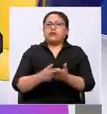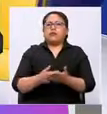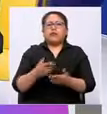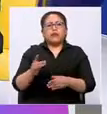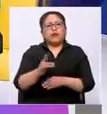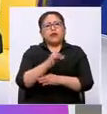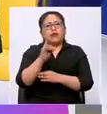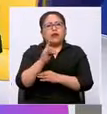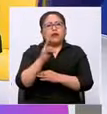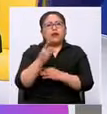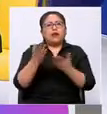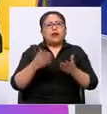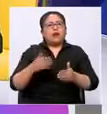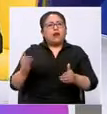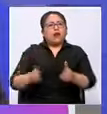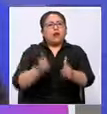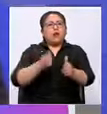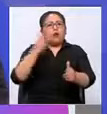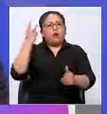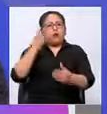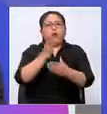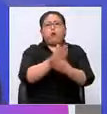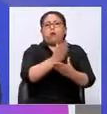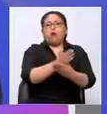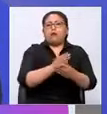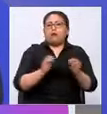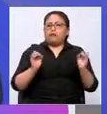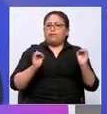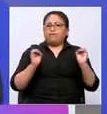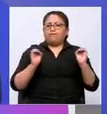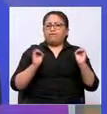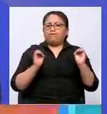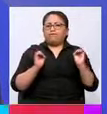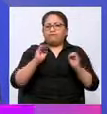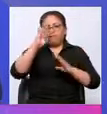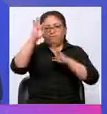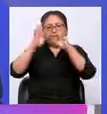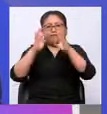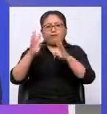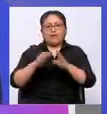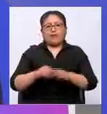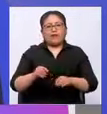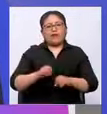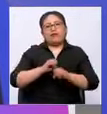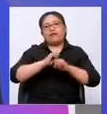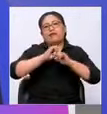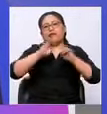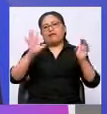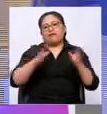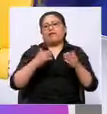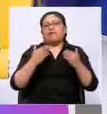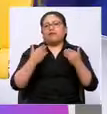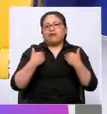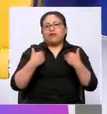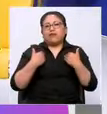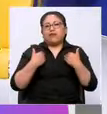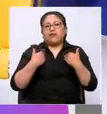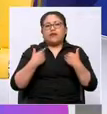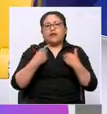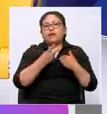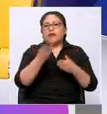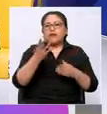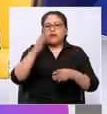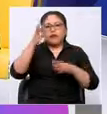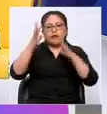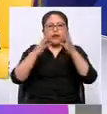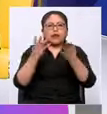en Bolivia no existe persecución? Al parecer, con esto queda completamente descartado la hipótesis